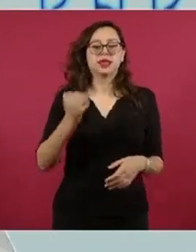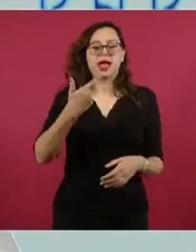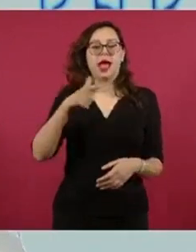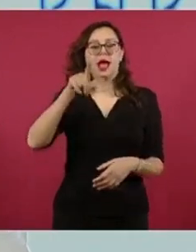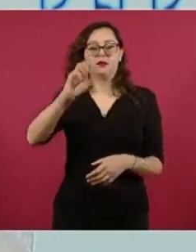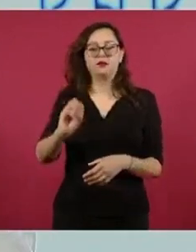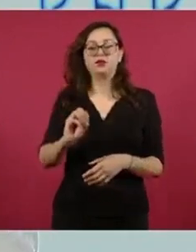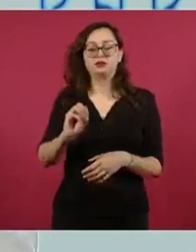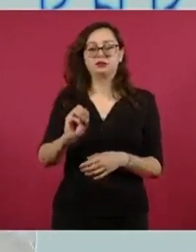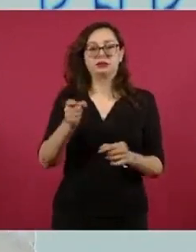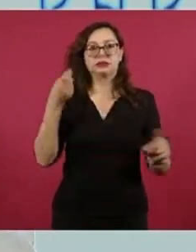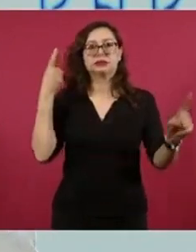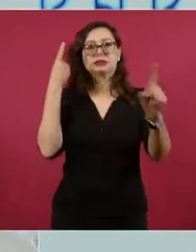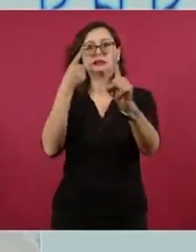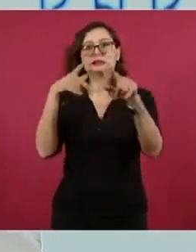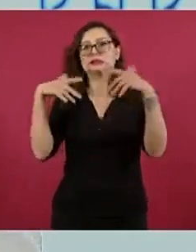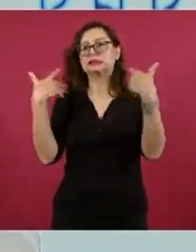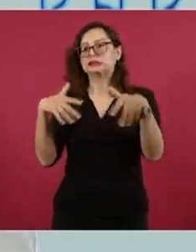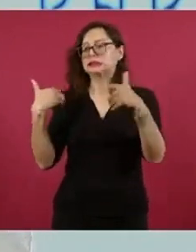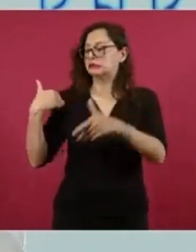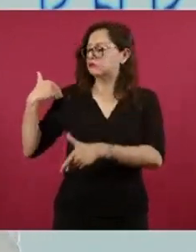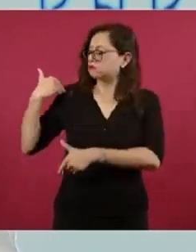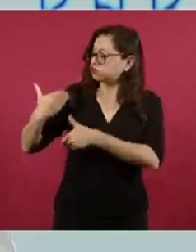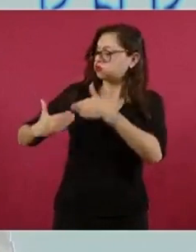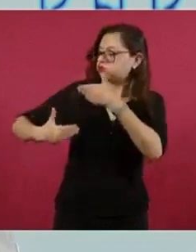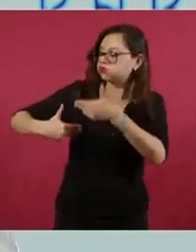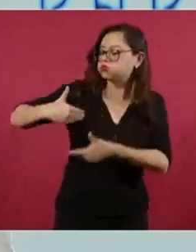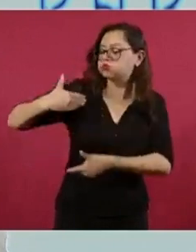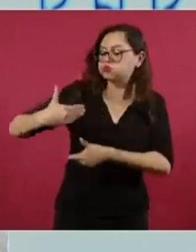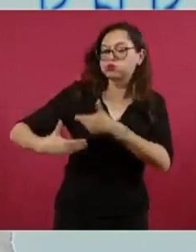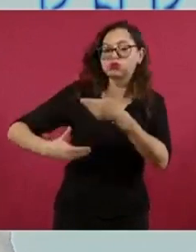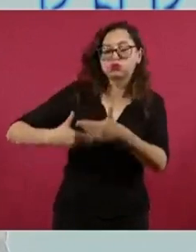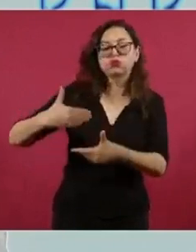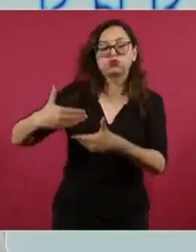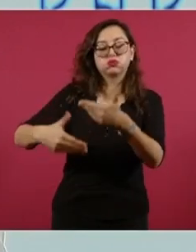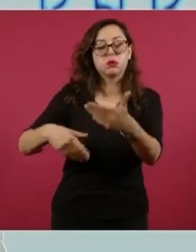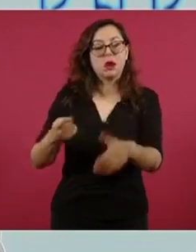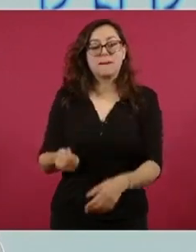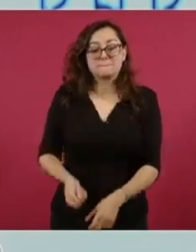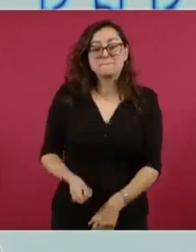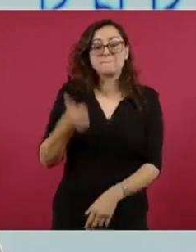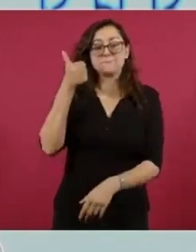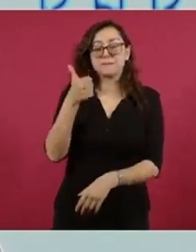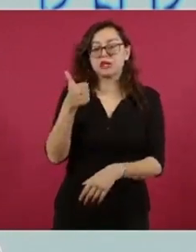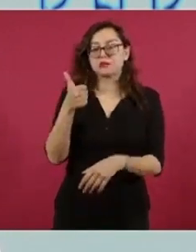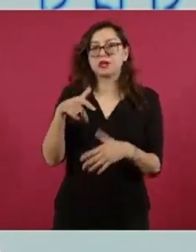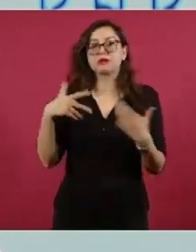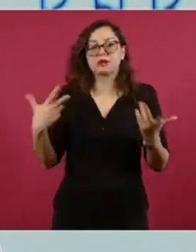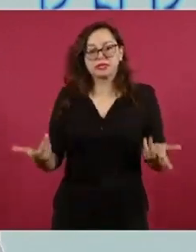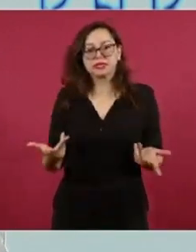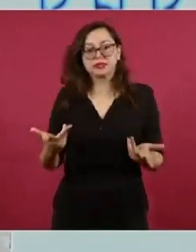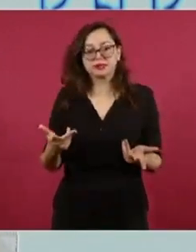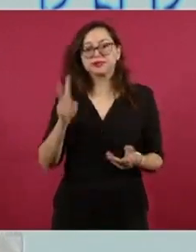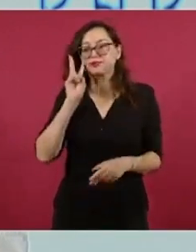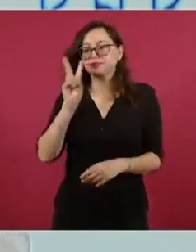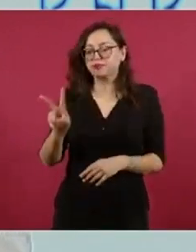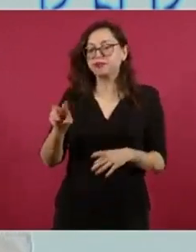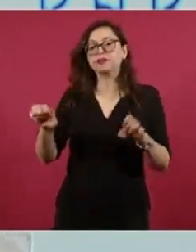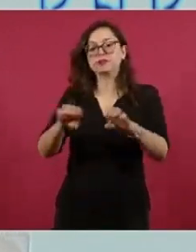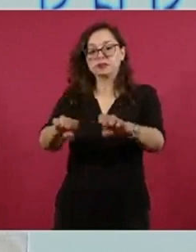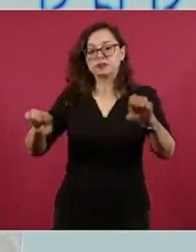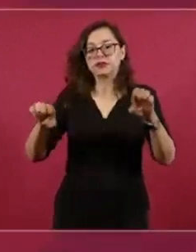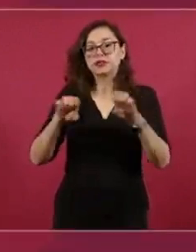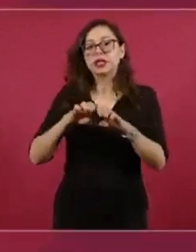en el resultado de lo que ha sido todo este procedimiento, un hito importante en ser la delegación mexicana